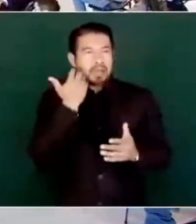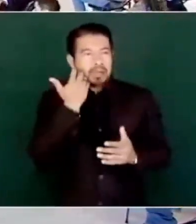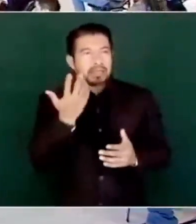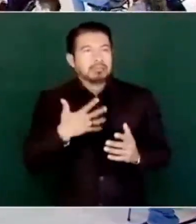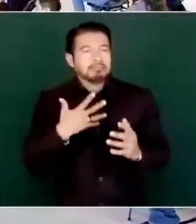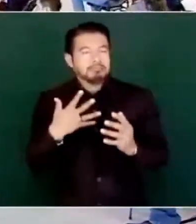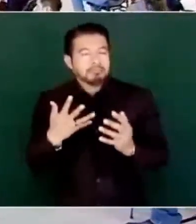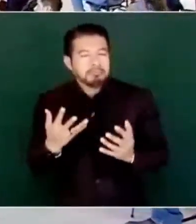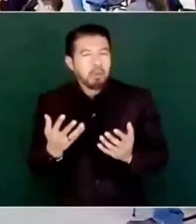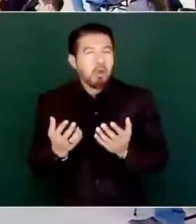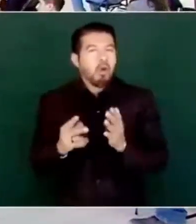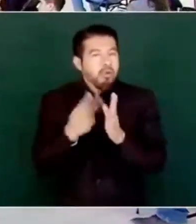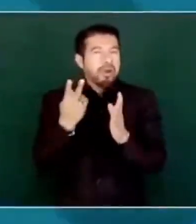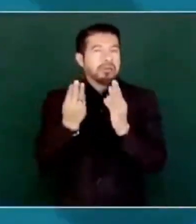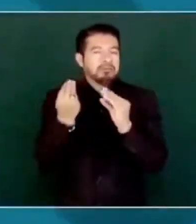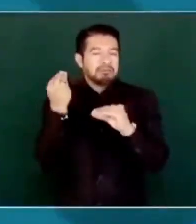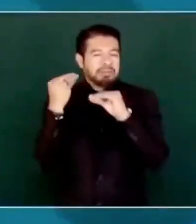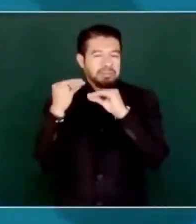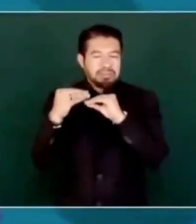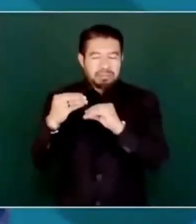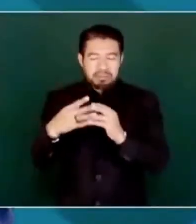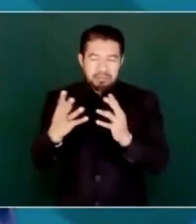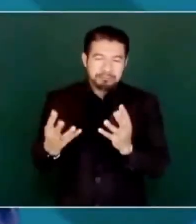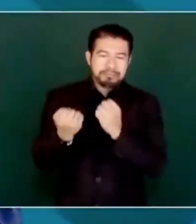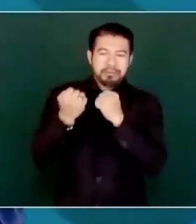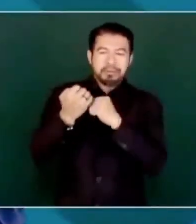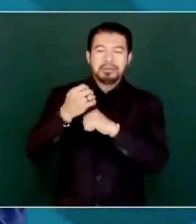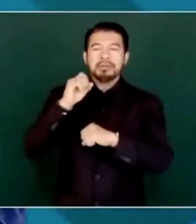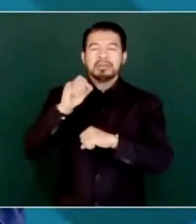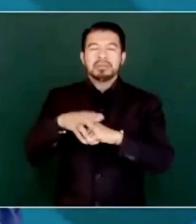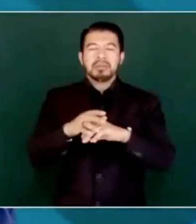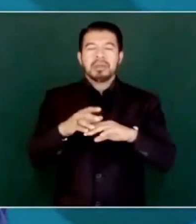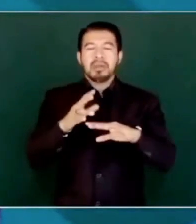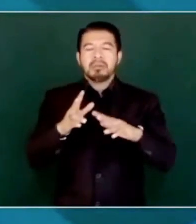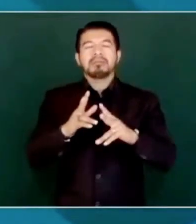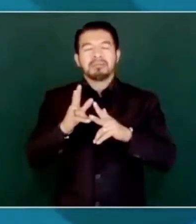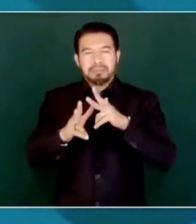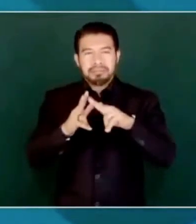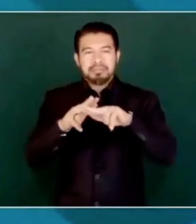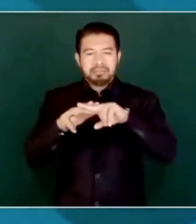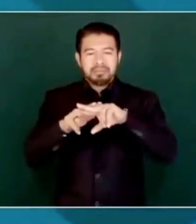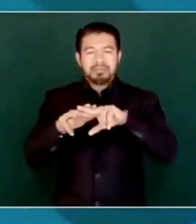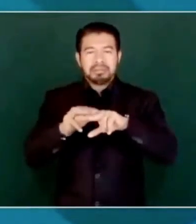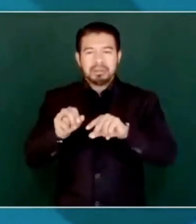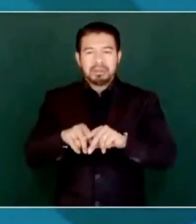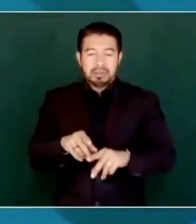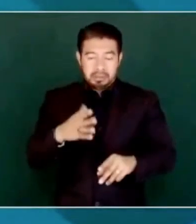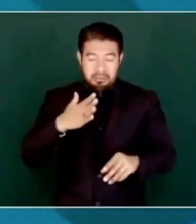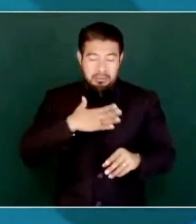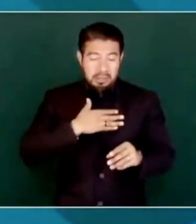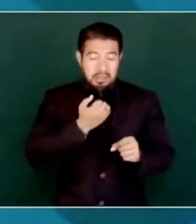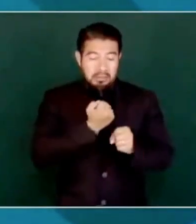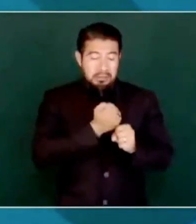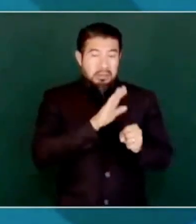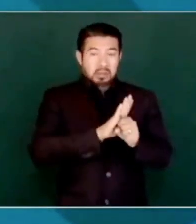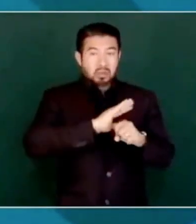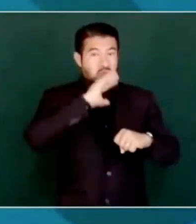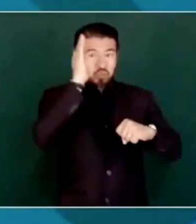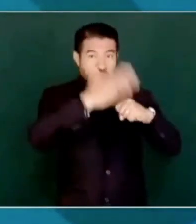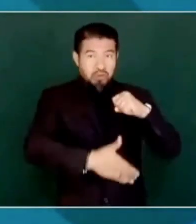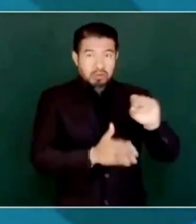Al fin de mi gobierno, cuando termine mi mandato, vamos a dejar